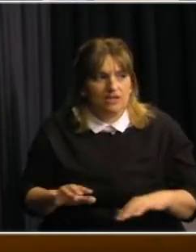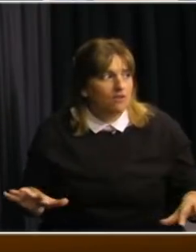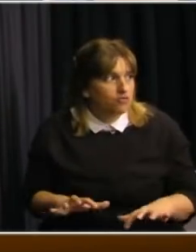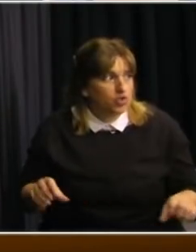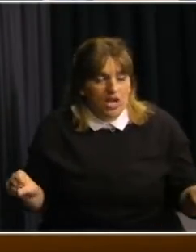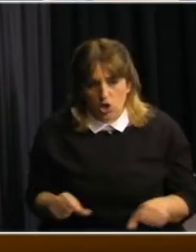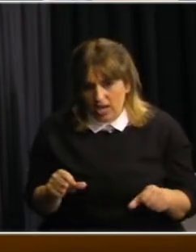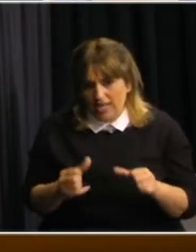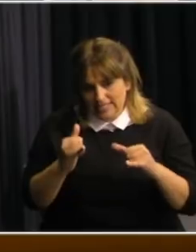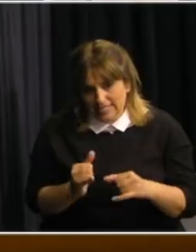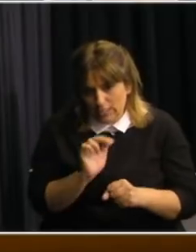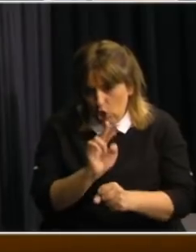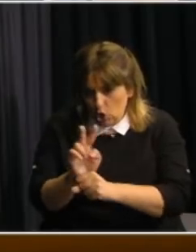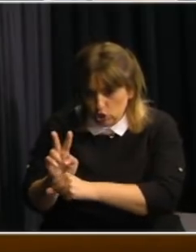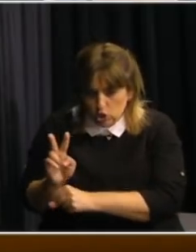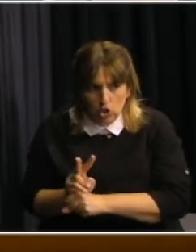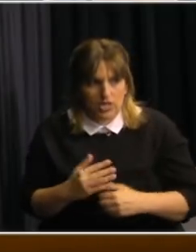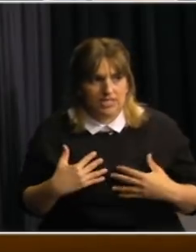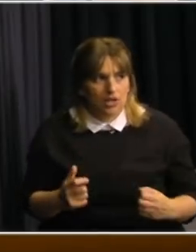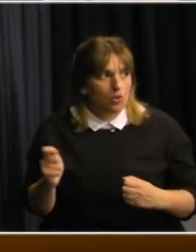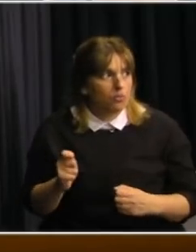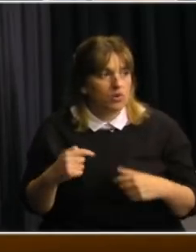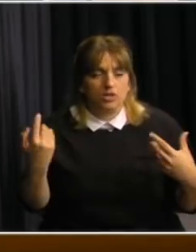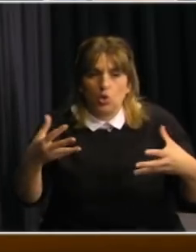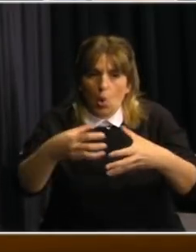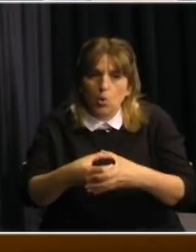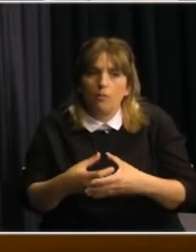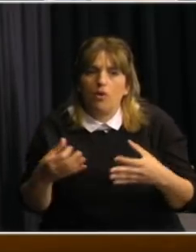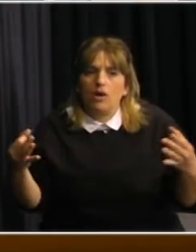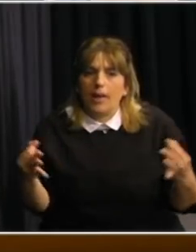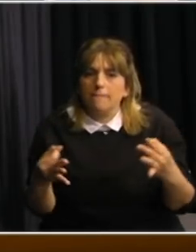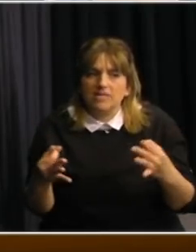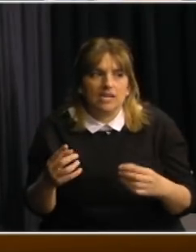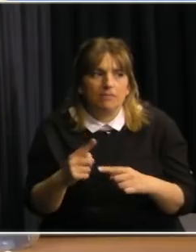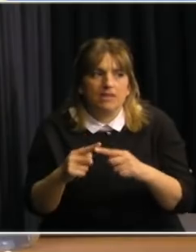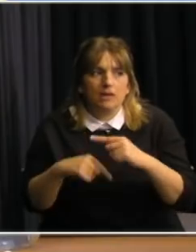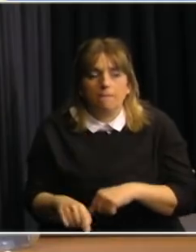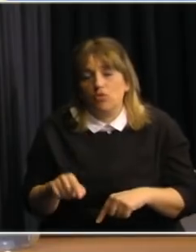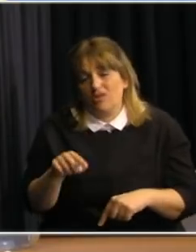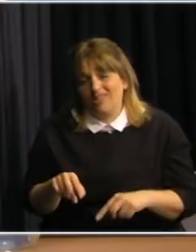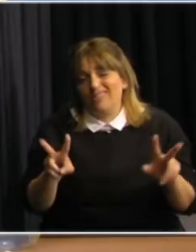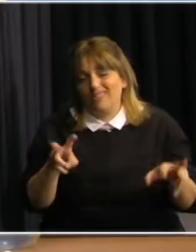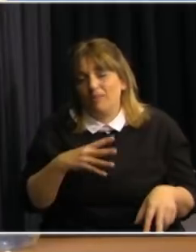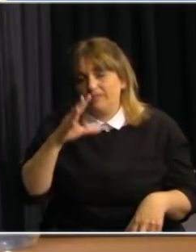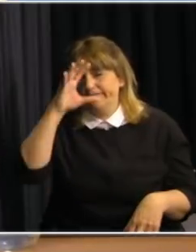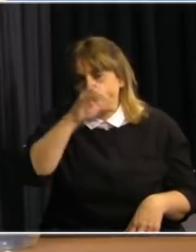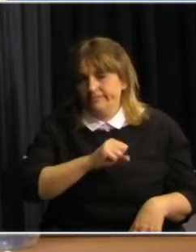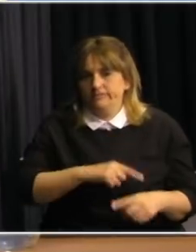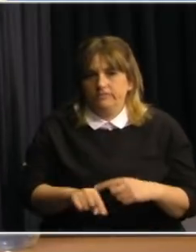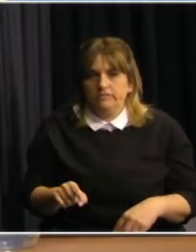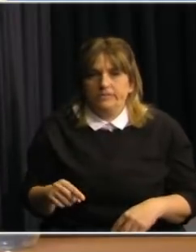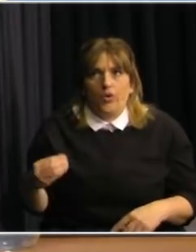rastreos de la División Epidemiología de Salud Pública, son grupos que están especialmente afectados por esta fatiga. Encontrar formas